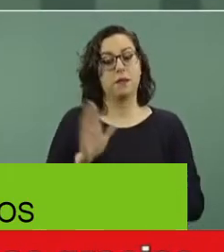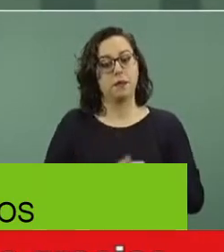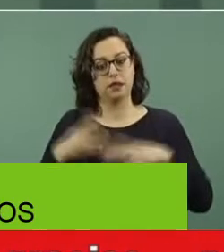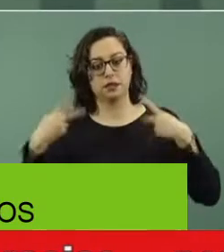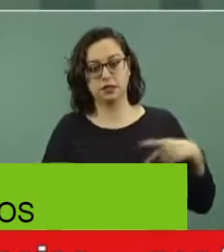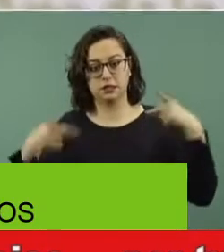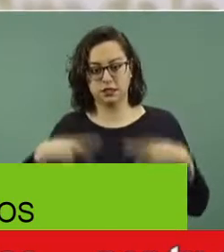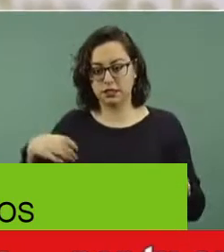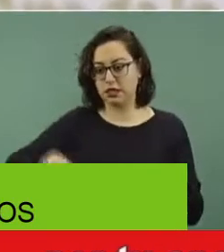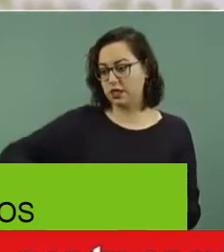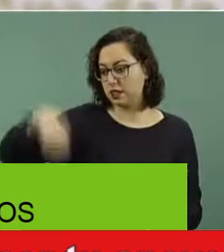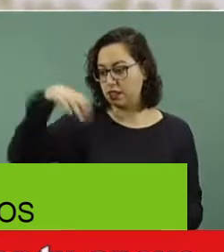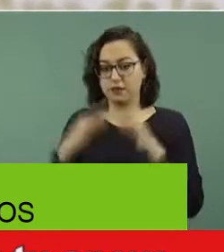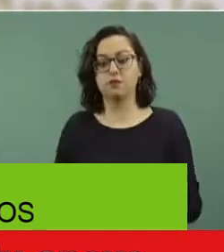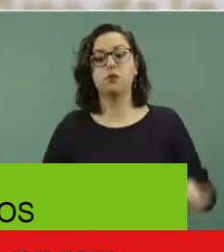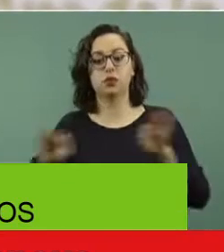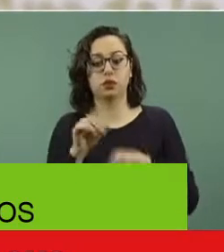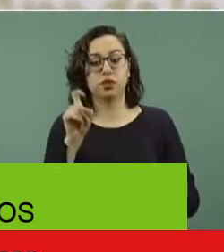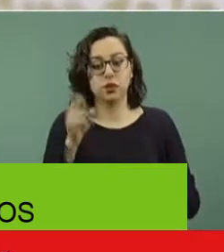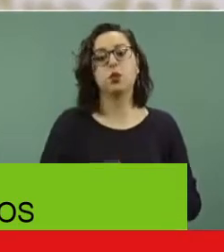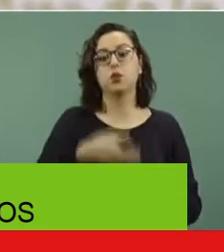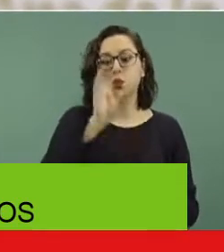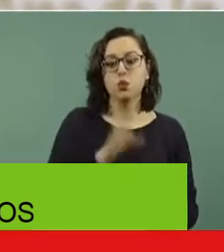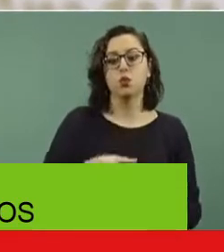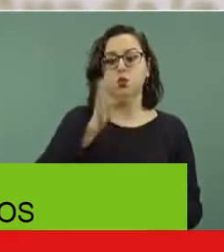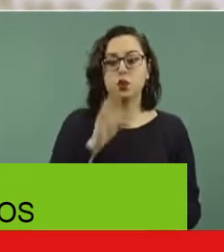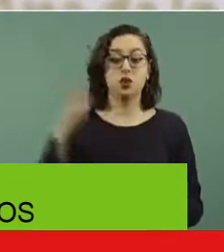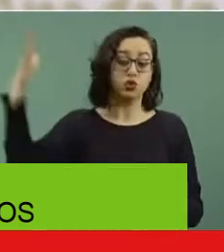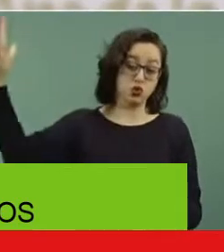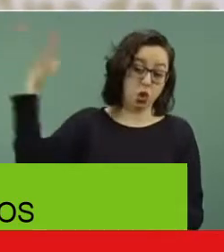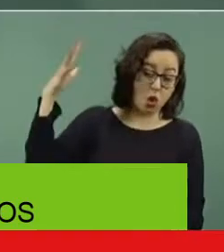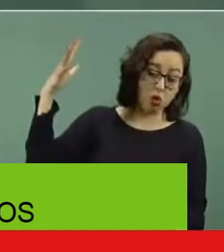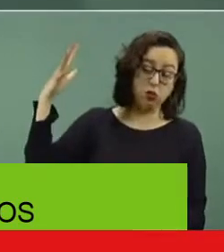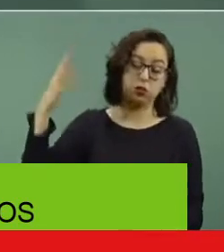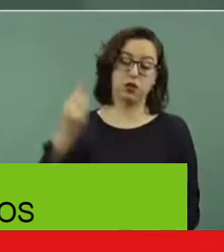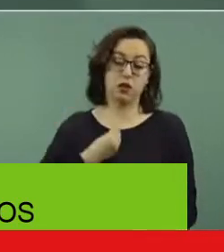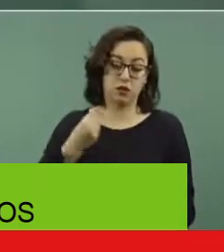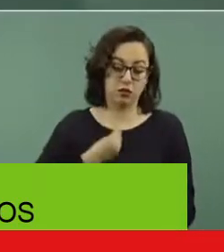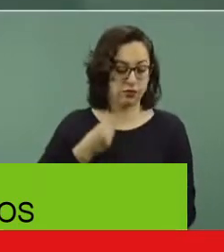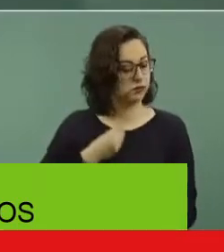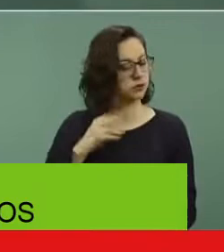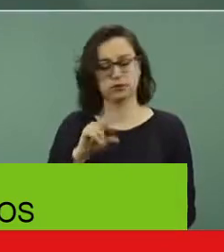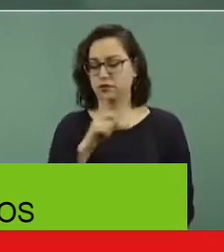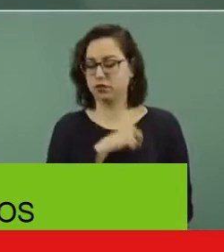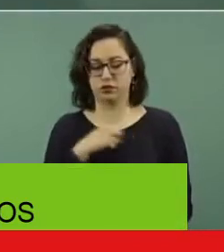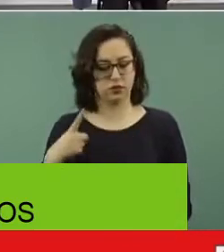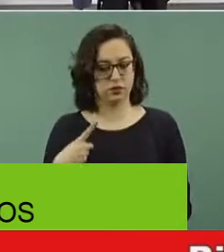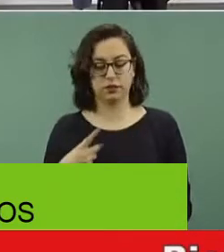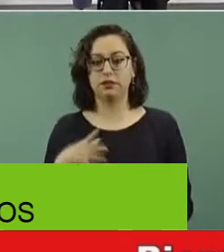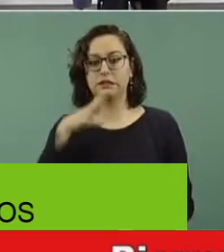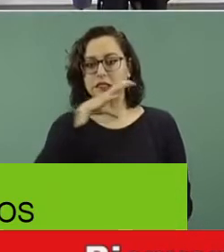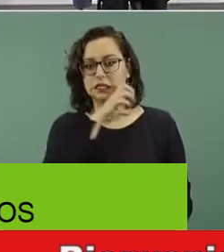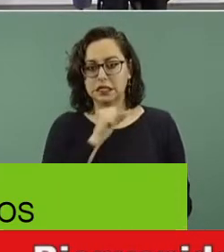es muy importante hidratarse y no estar bajo el sol directo o en espacios muy